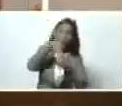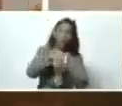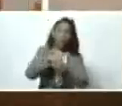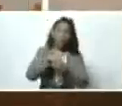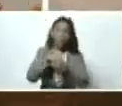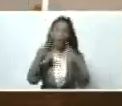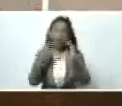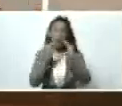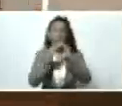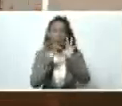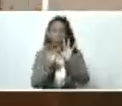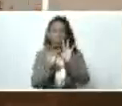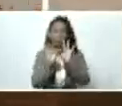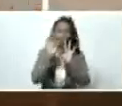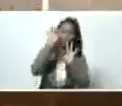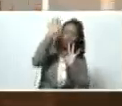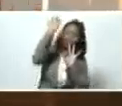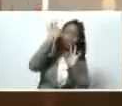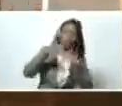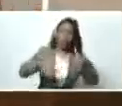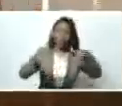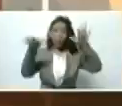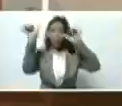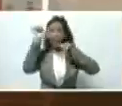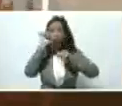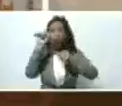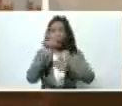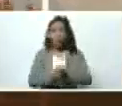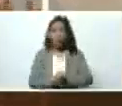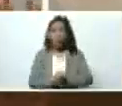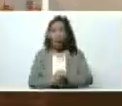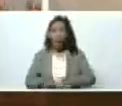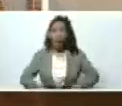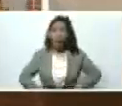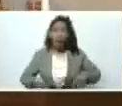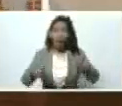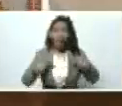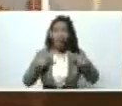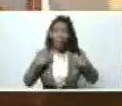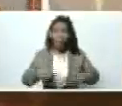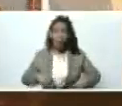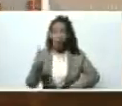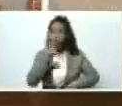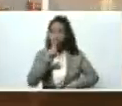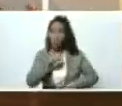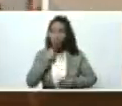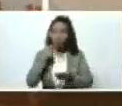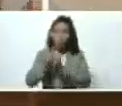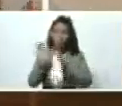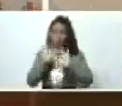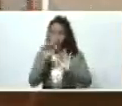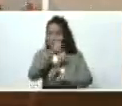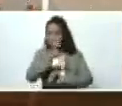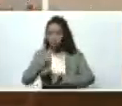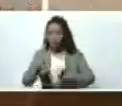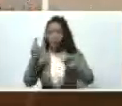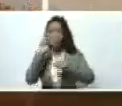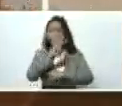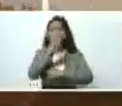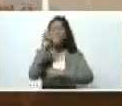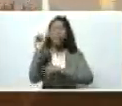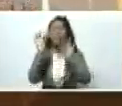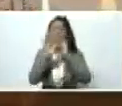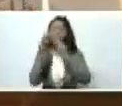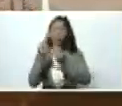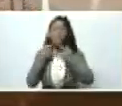Bueno, no hubo ningún hecho que lamentar de vida humana. Lo que sí es que alrededor de unas 120 familias perdieron los enseres,